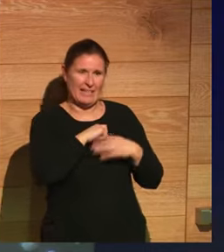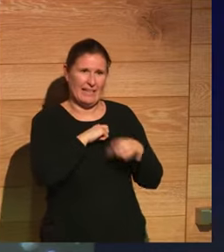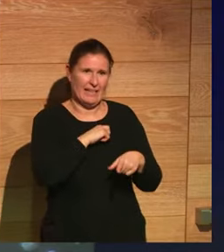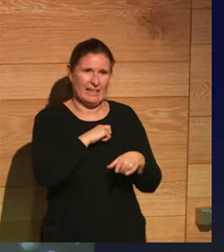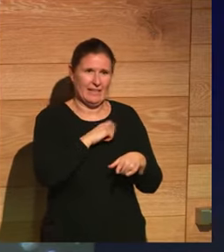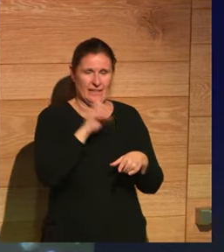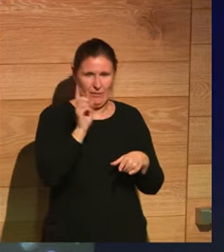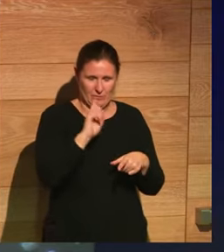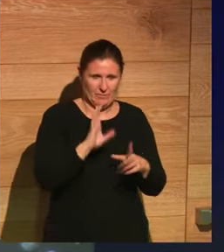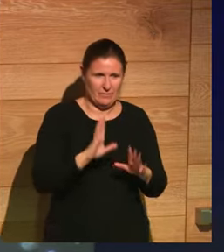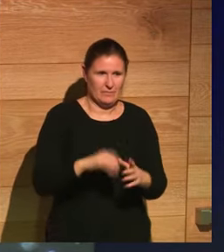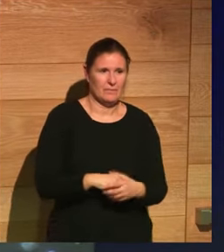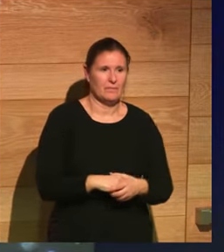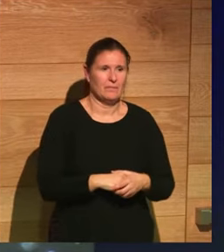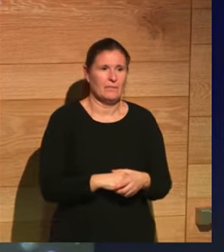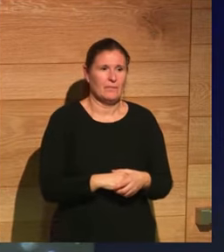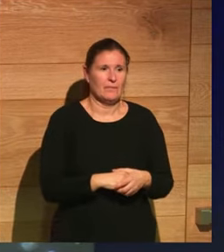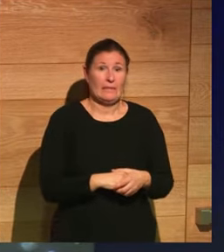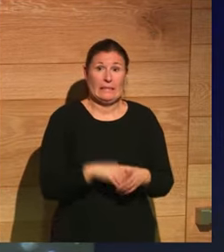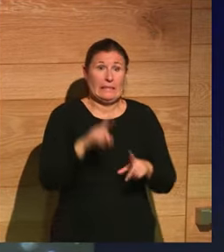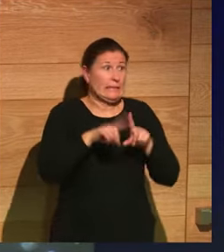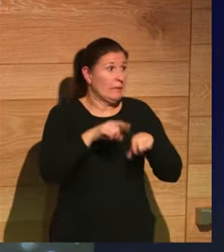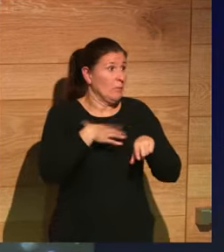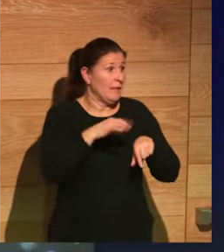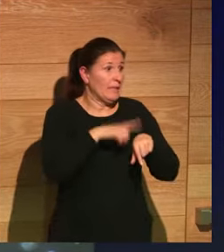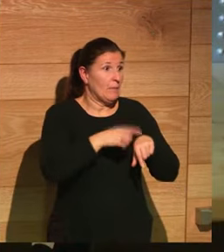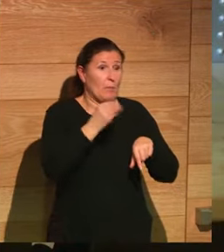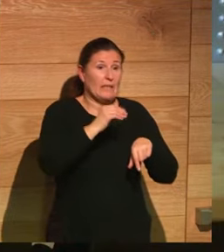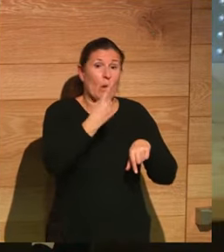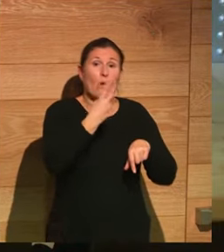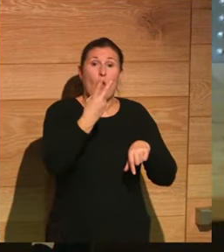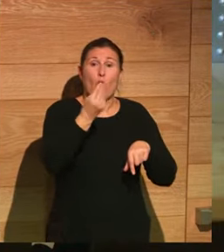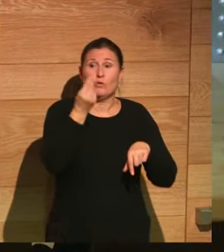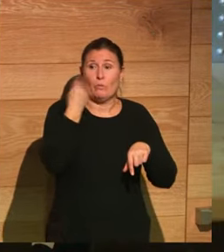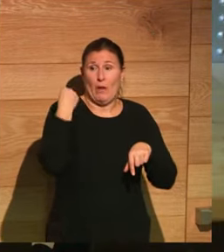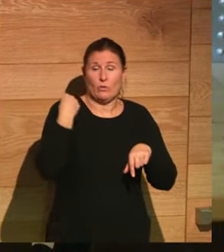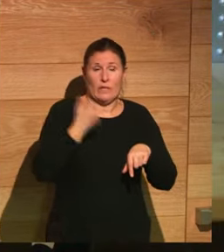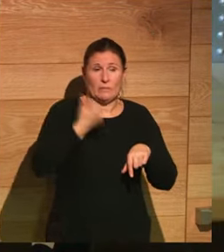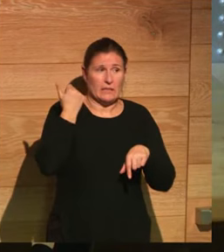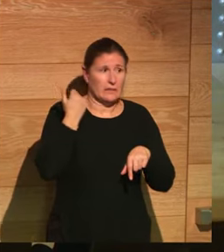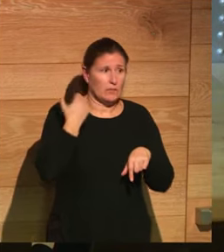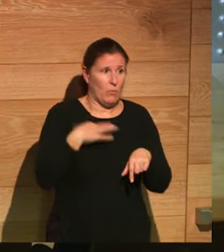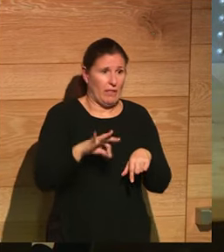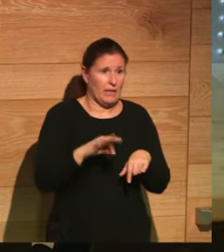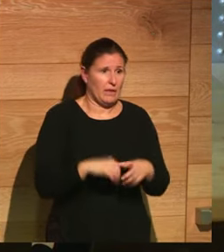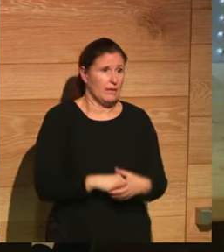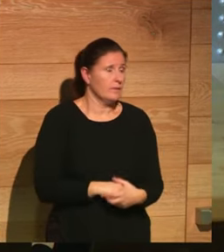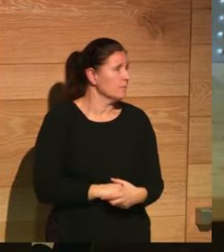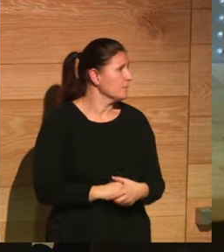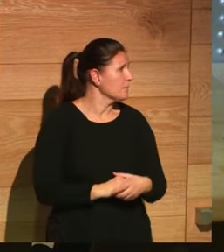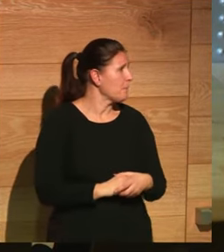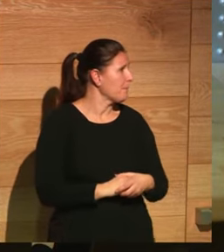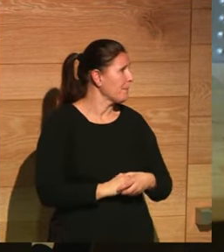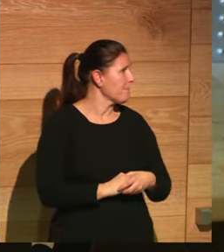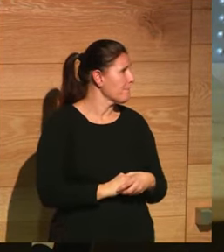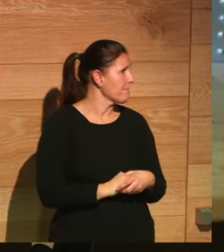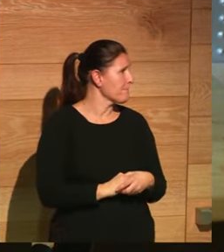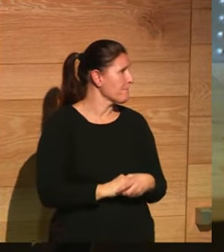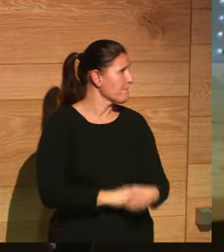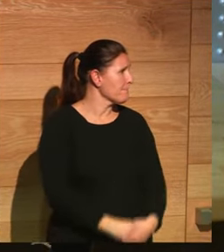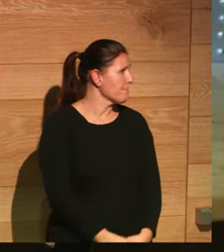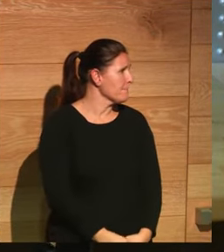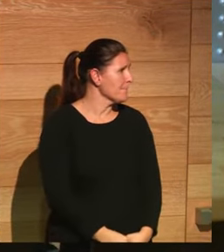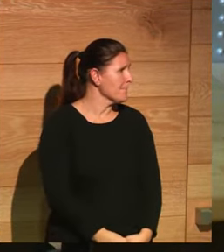siente maltratada por la historia igual nos va a dar tiempo a una o dos preguntas más hay por allí que lleva la pobre mucho tiempo casi ahí